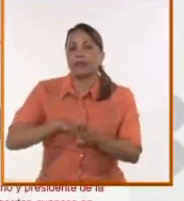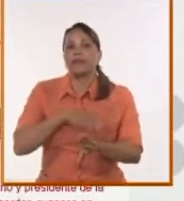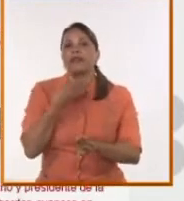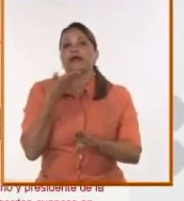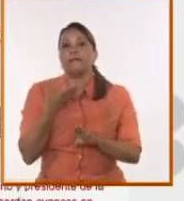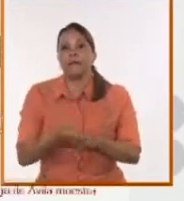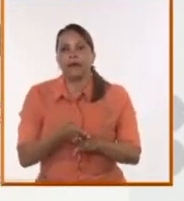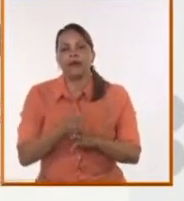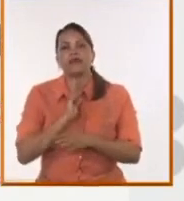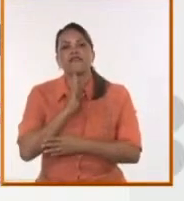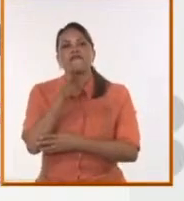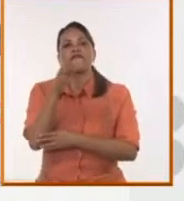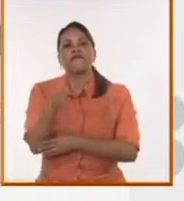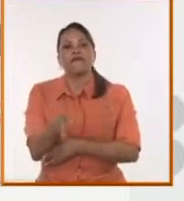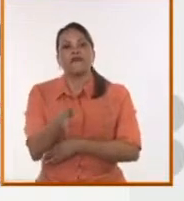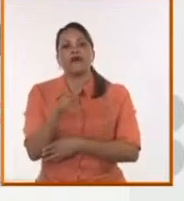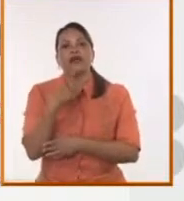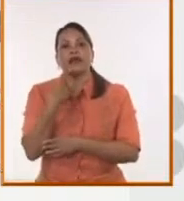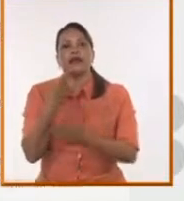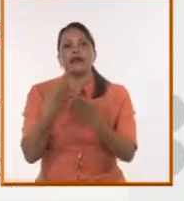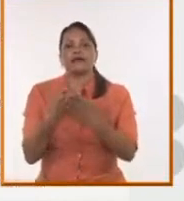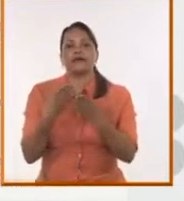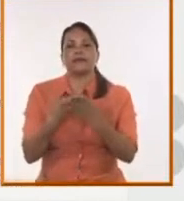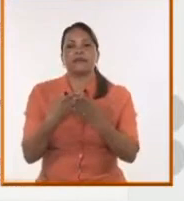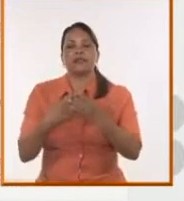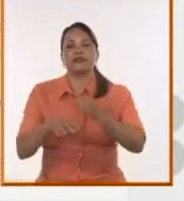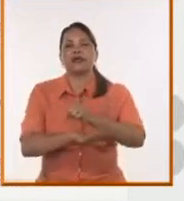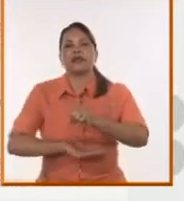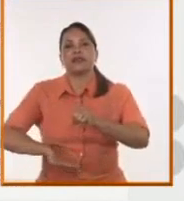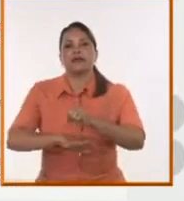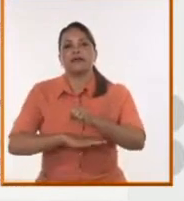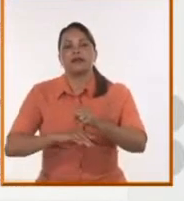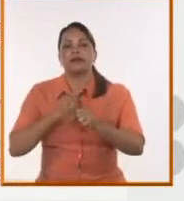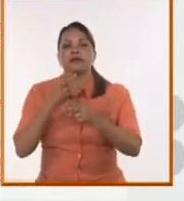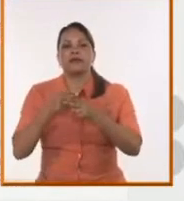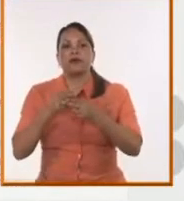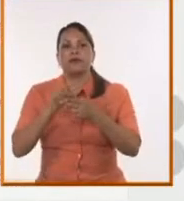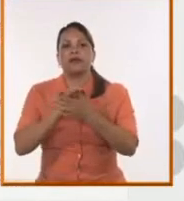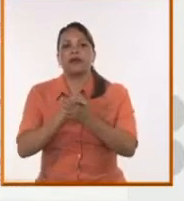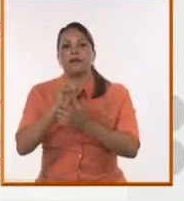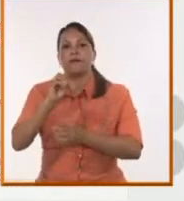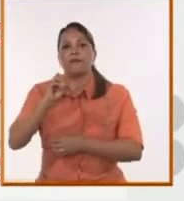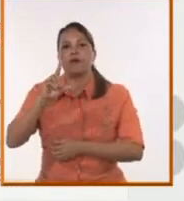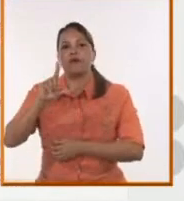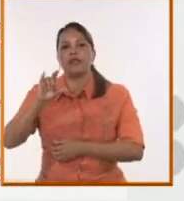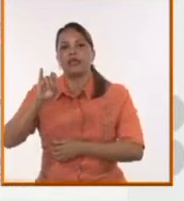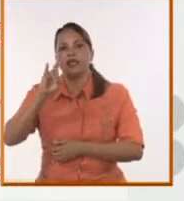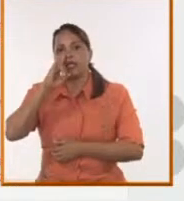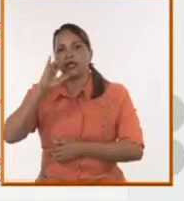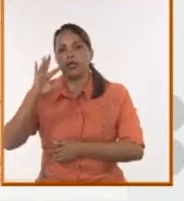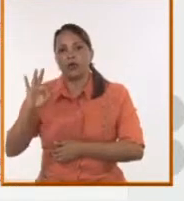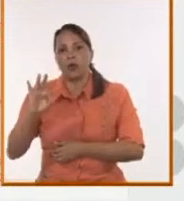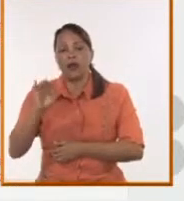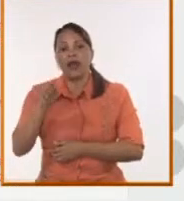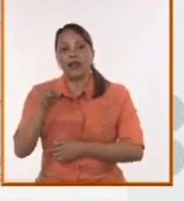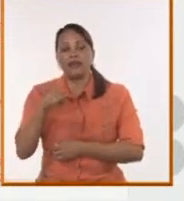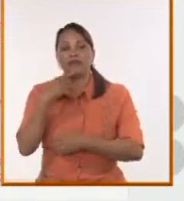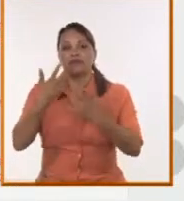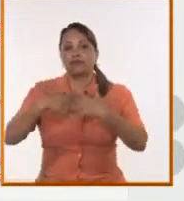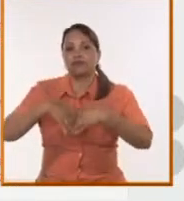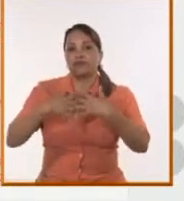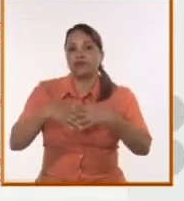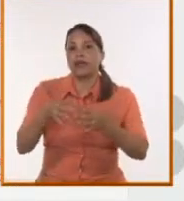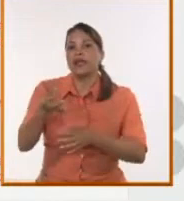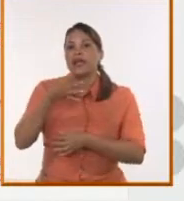pues, se dirigió a la unidad empresarial de base Molino de Beneficio del Café, donde allí se procesan